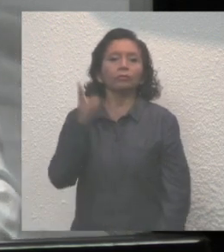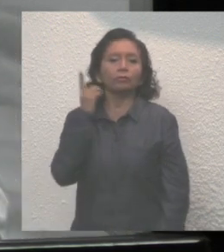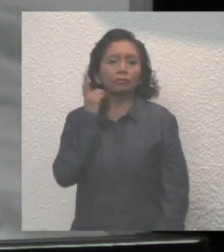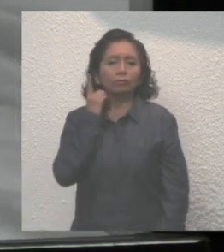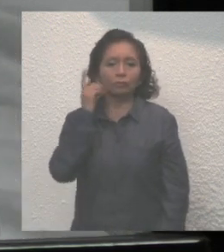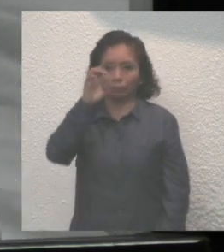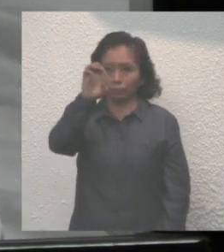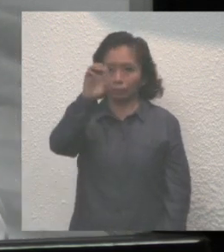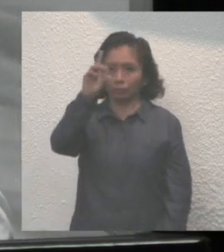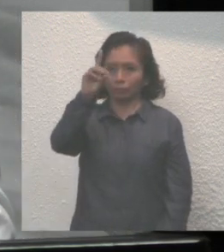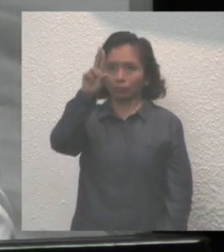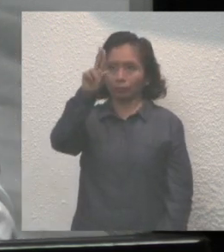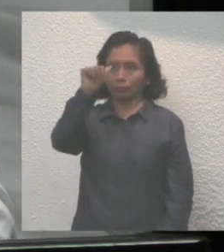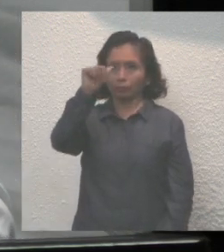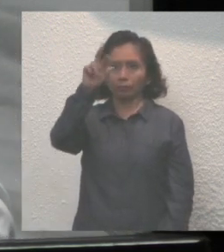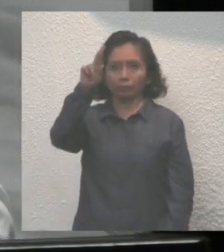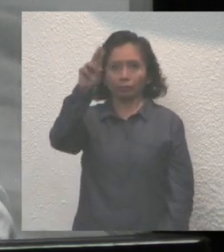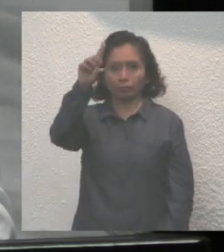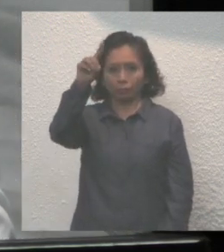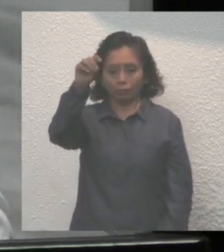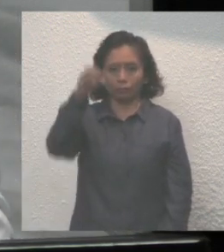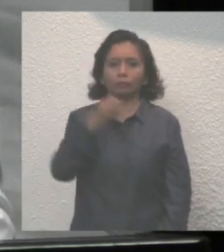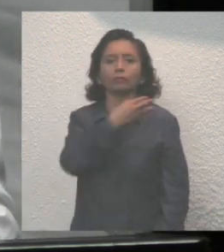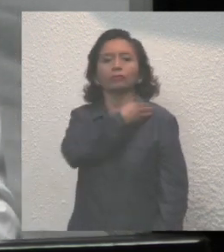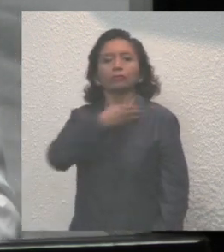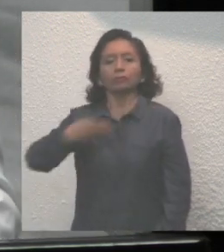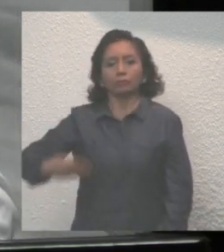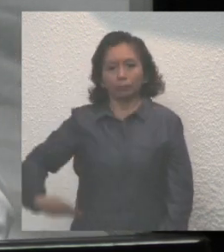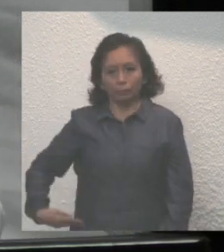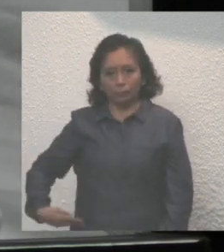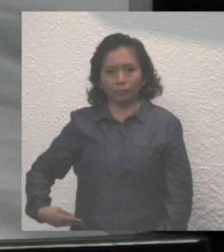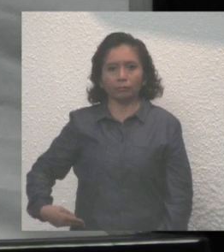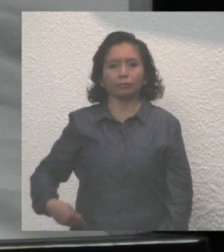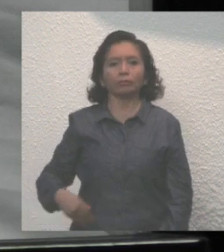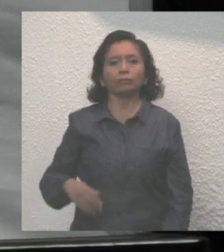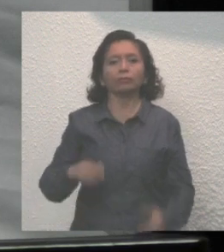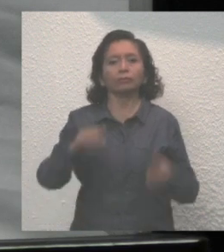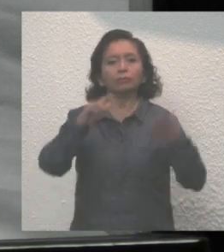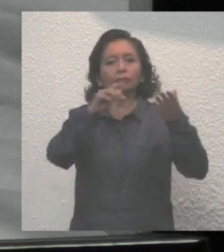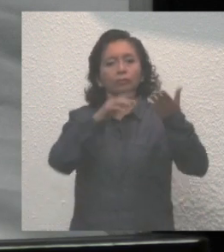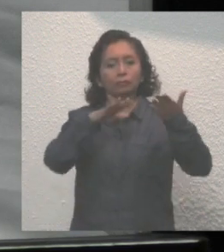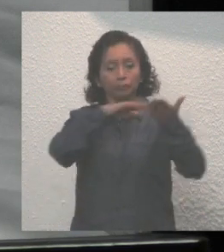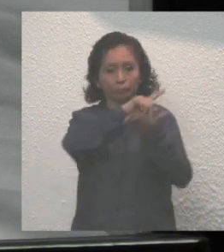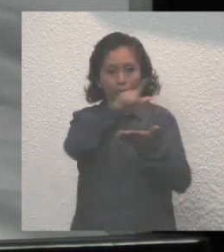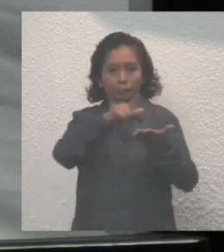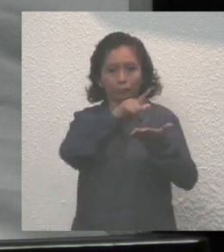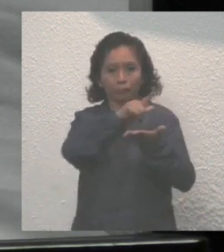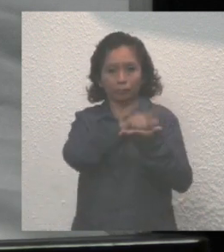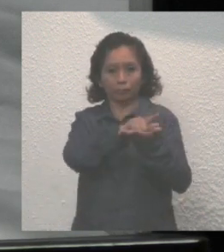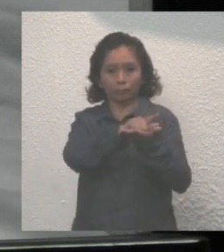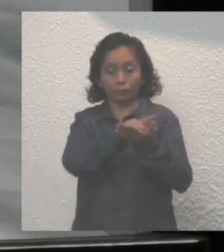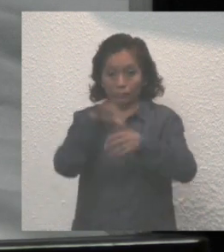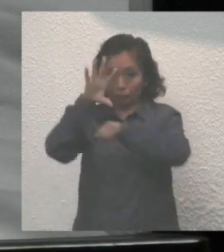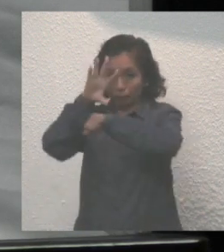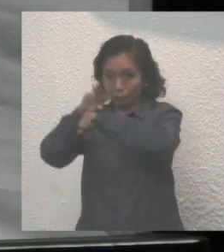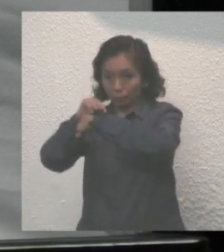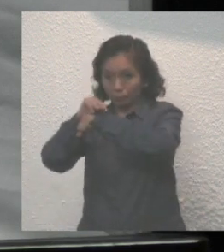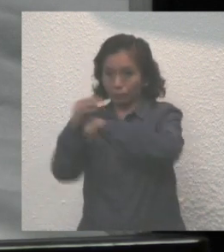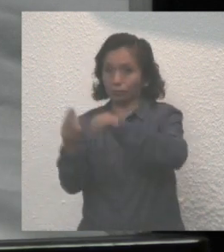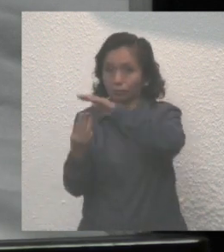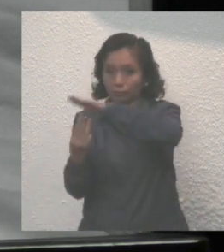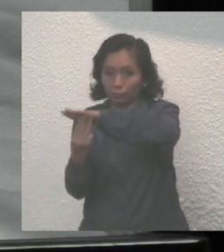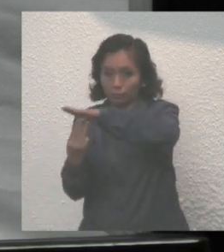Eduardo Lorenzo Martínez Arcila, presidente de este poder legislativo y con el permiso de la mesa